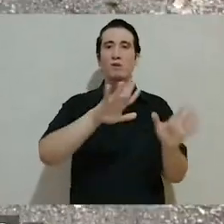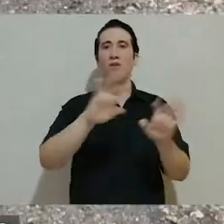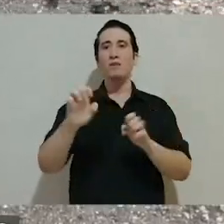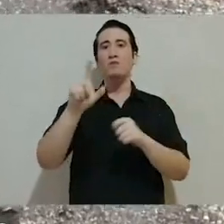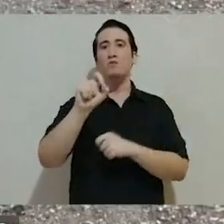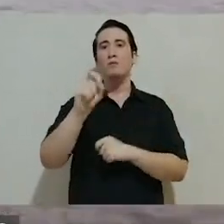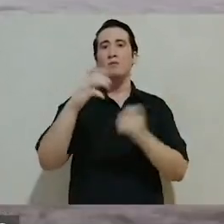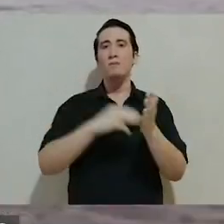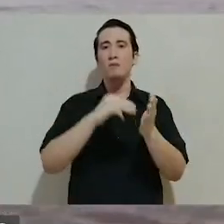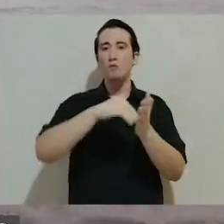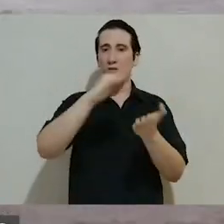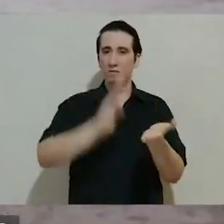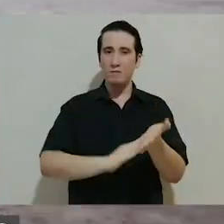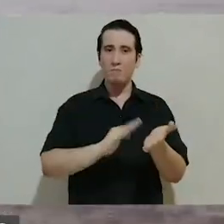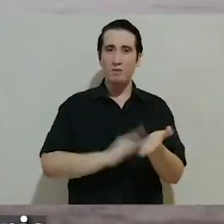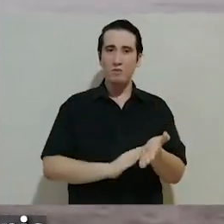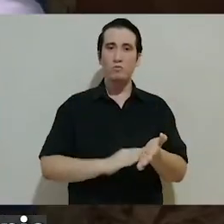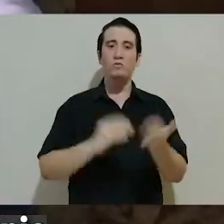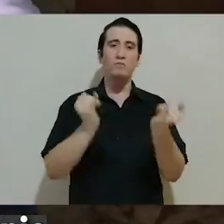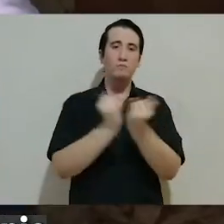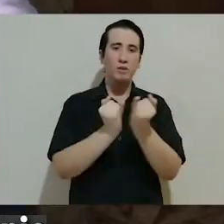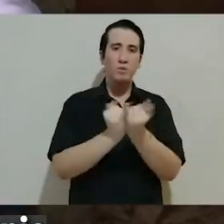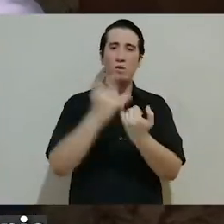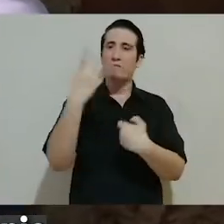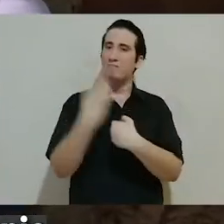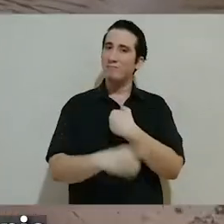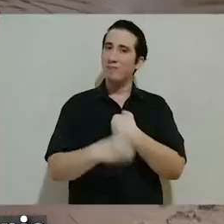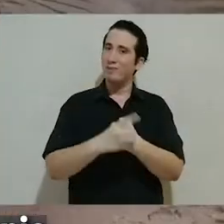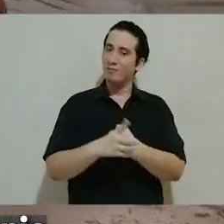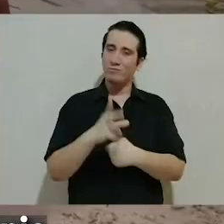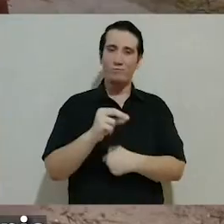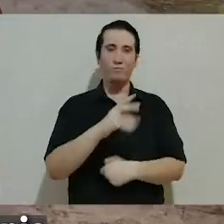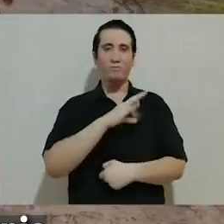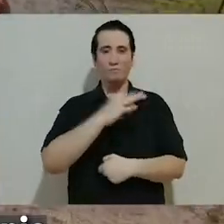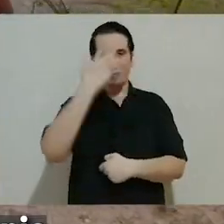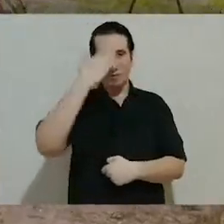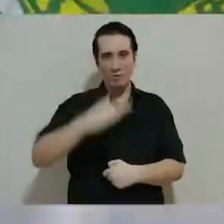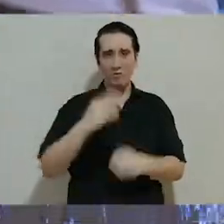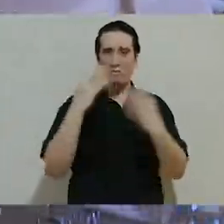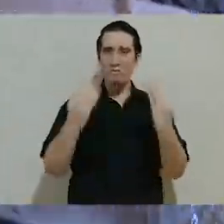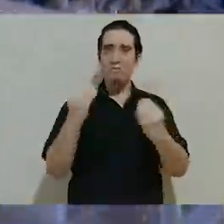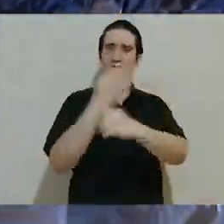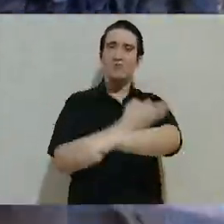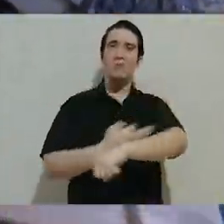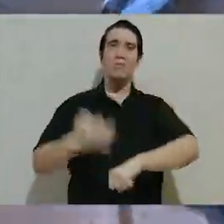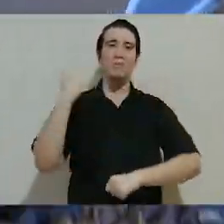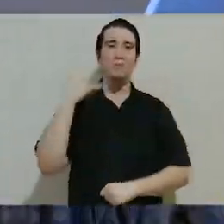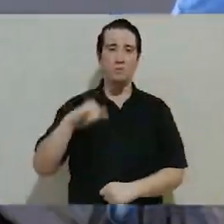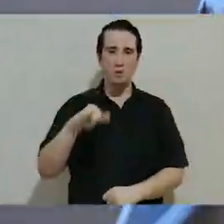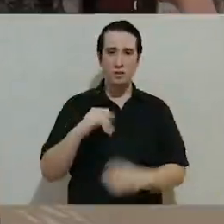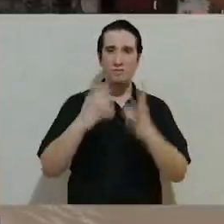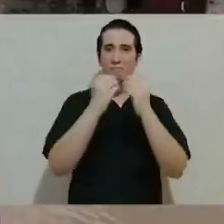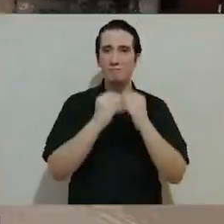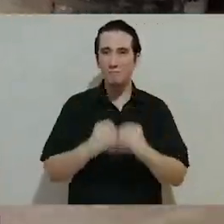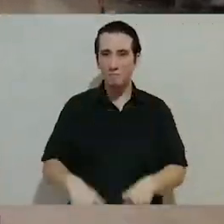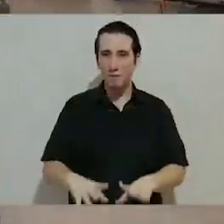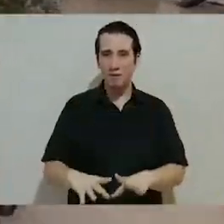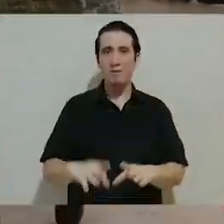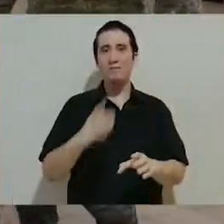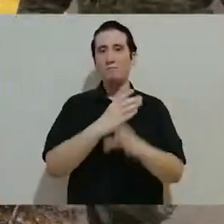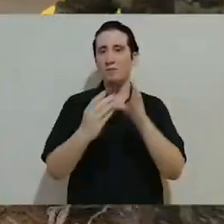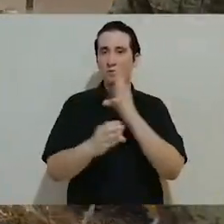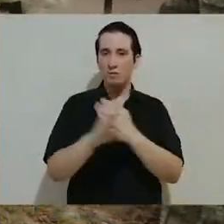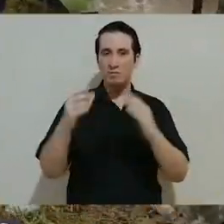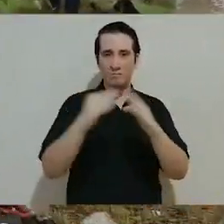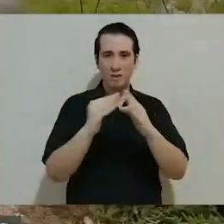de 520 millones de pesos. Además, daños incalculables al patrimonio de miles de familias yucatecas por pérdidas de